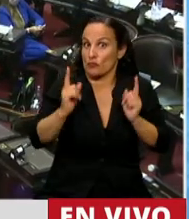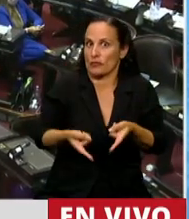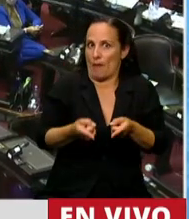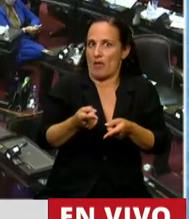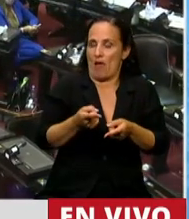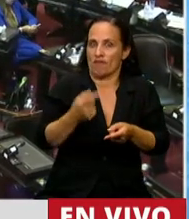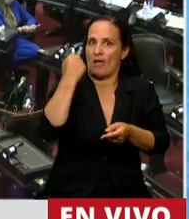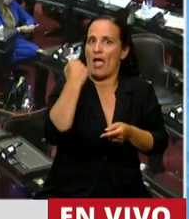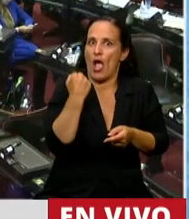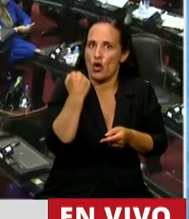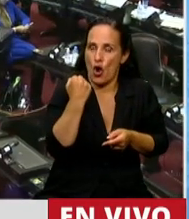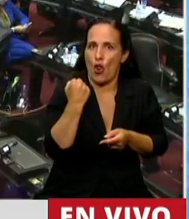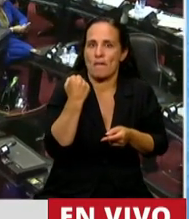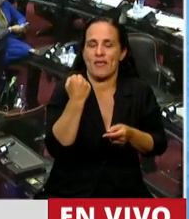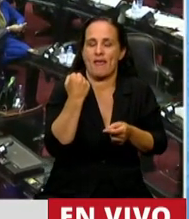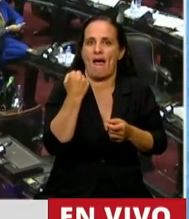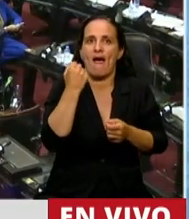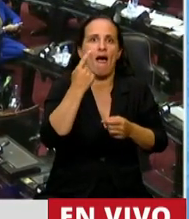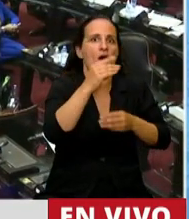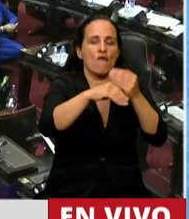las economías de cada una de las familias.